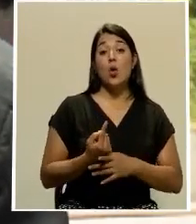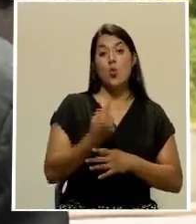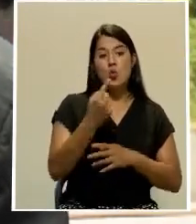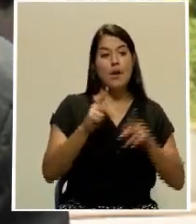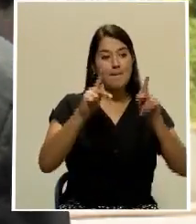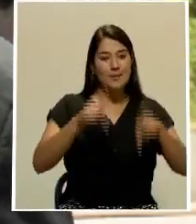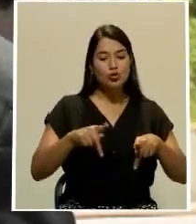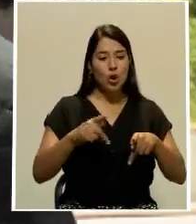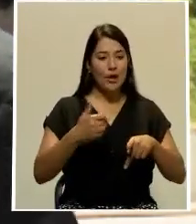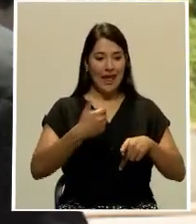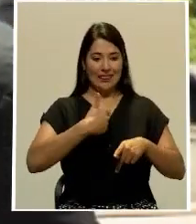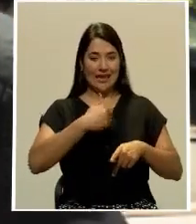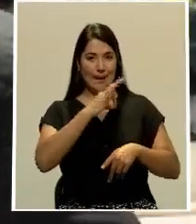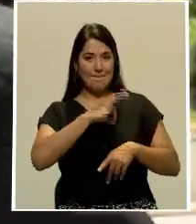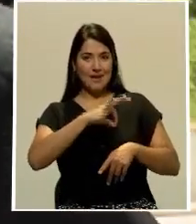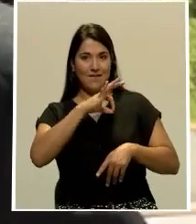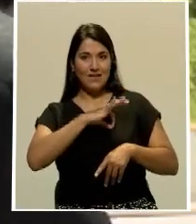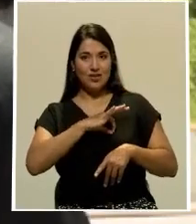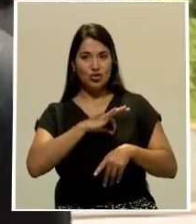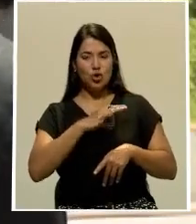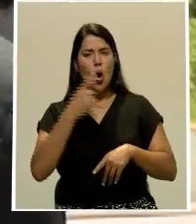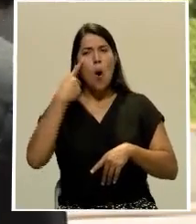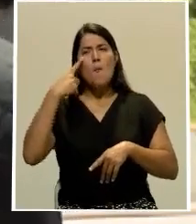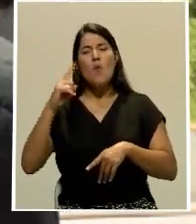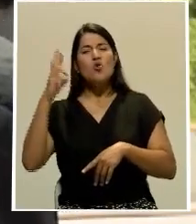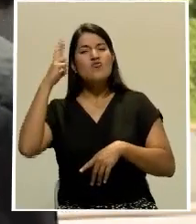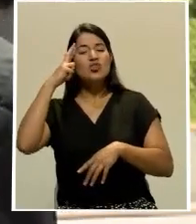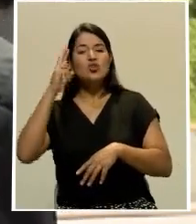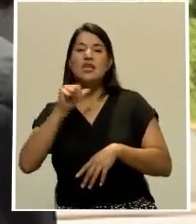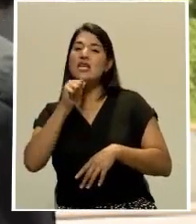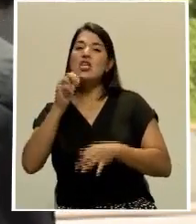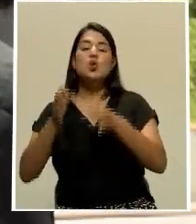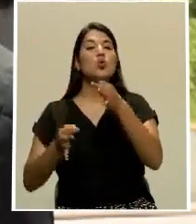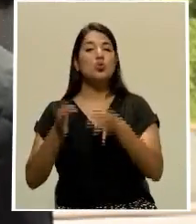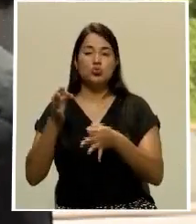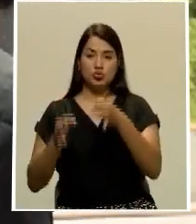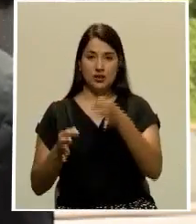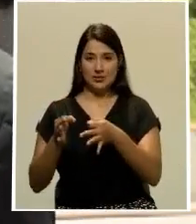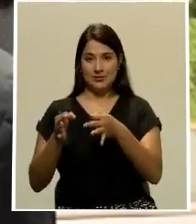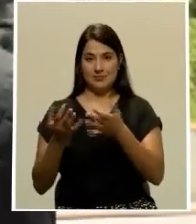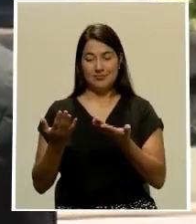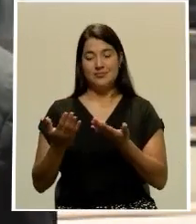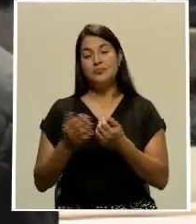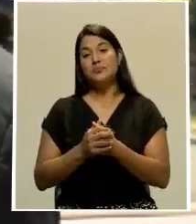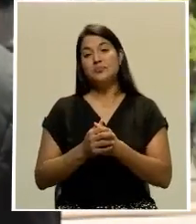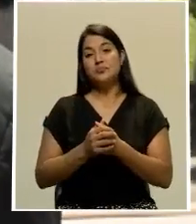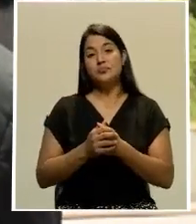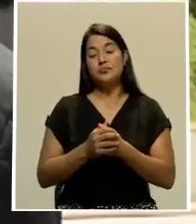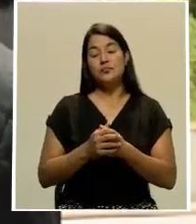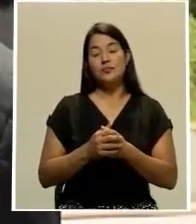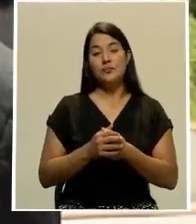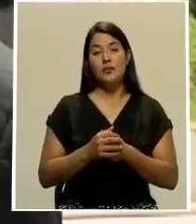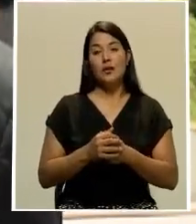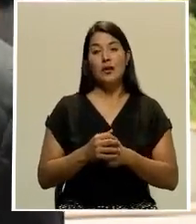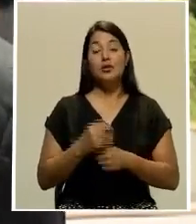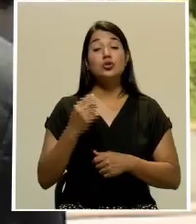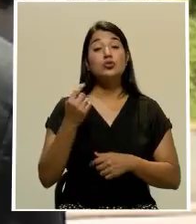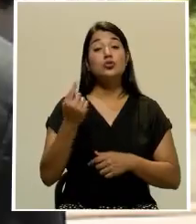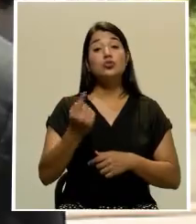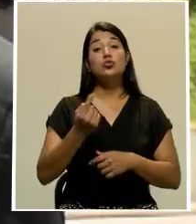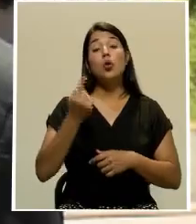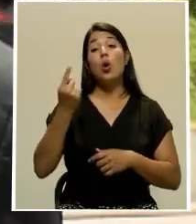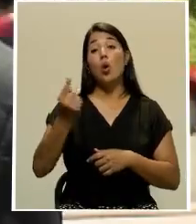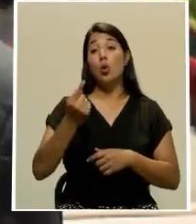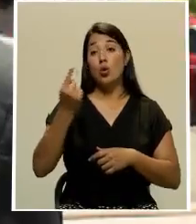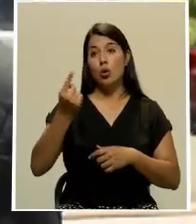por causas injustas, es decir, por causas diferentes a las que la ley prevé, que es básicamente, únicamente